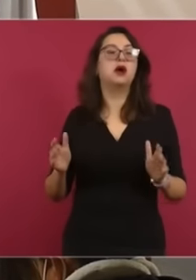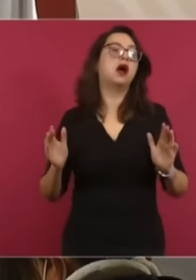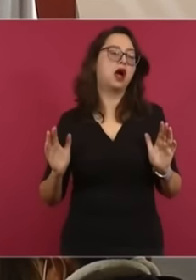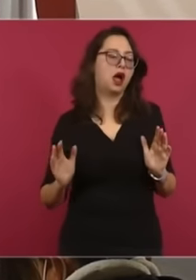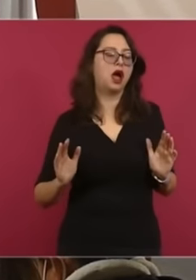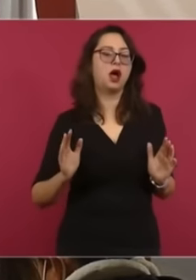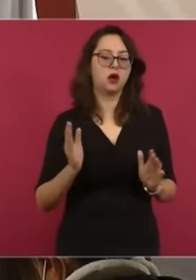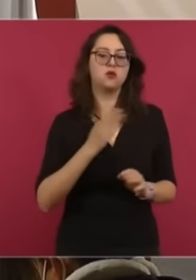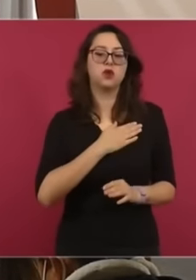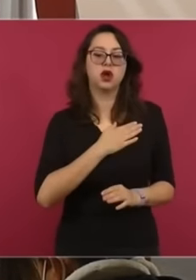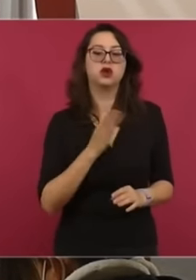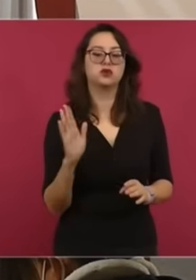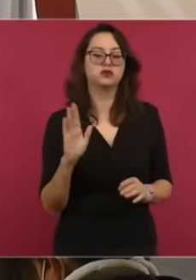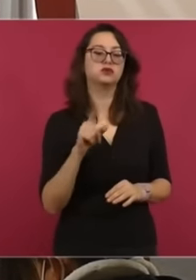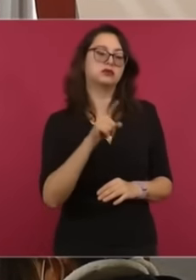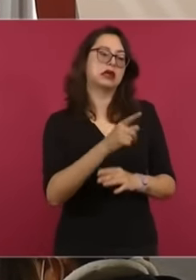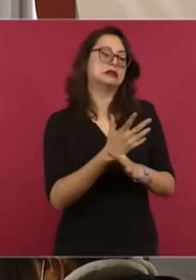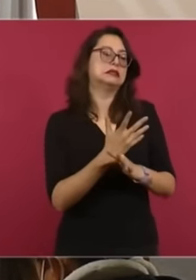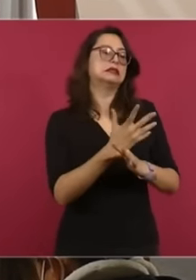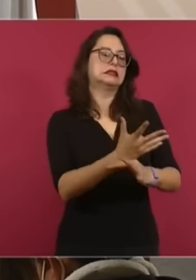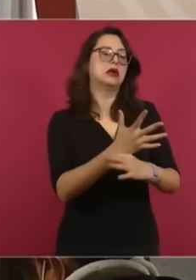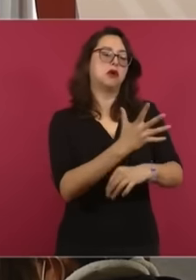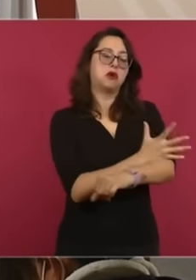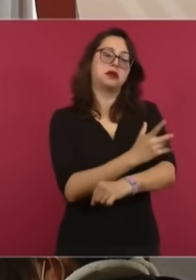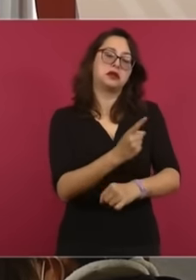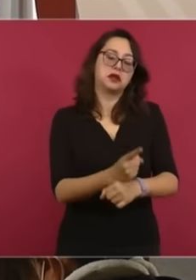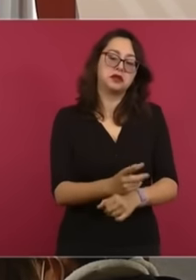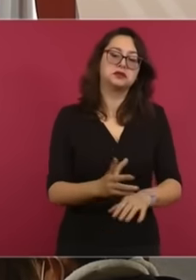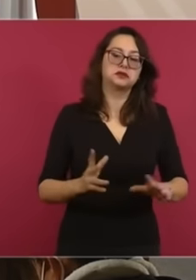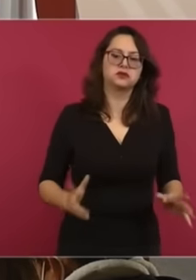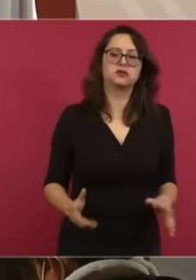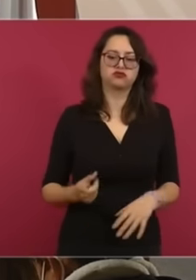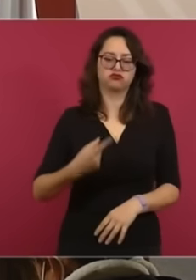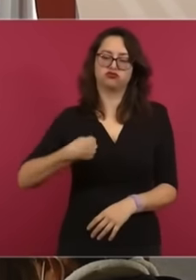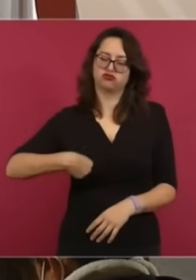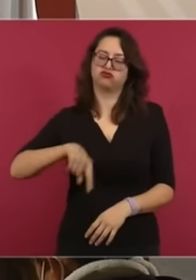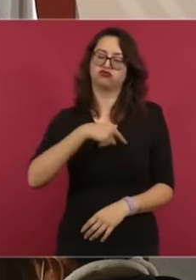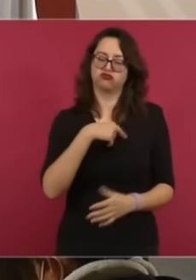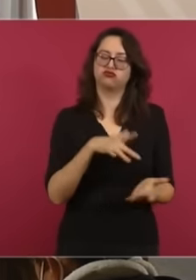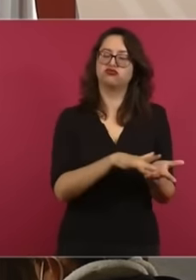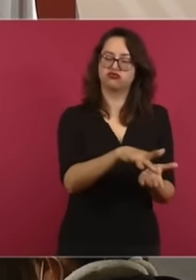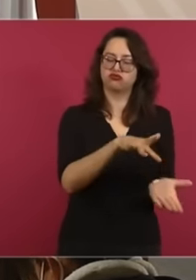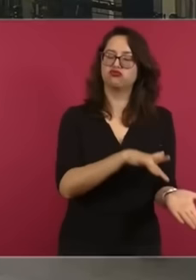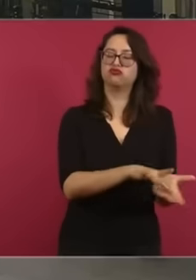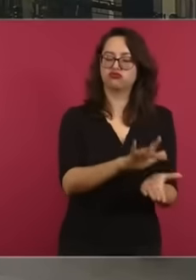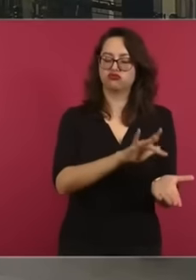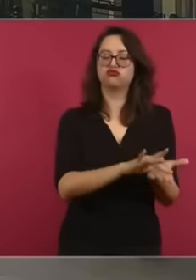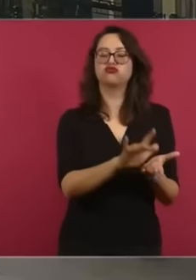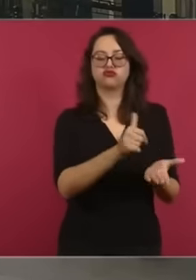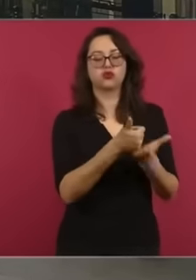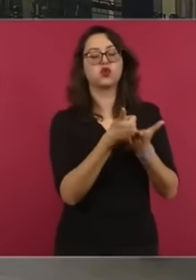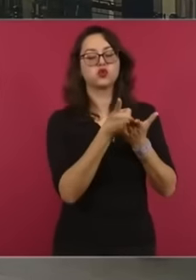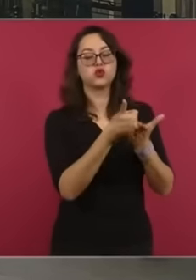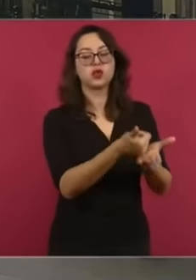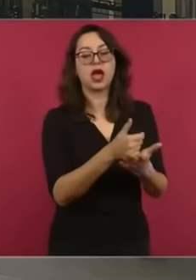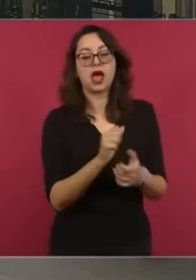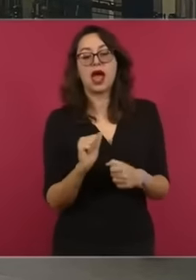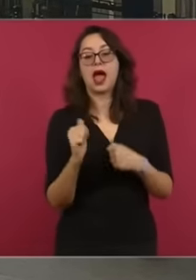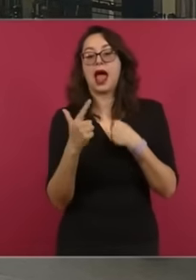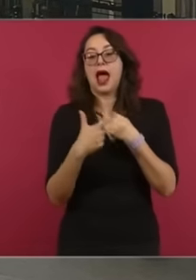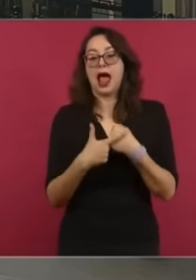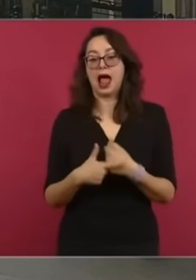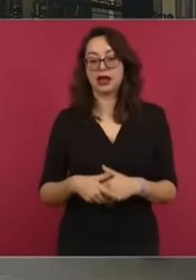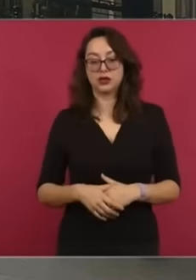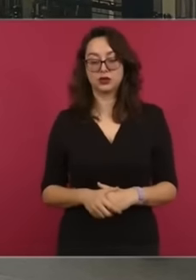mantener el programa, hay que ayudarlo, hay que ayudarlo, porque además es